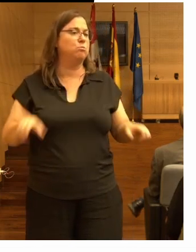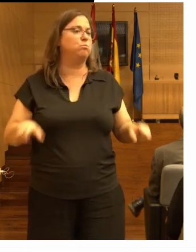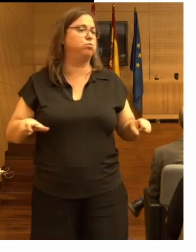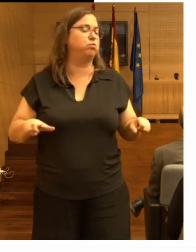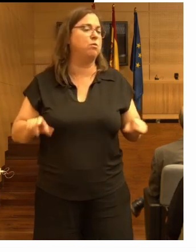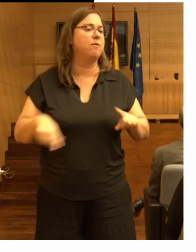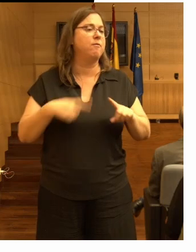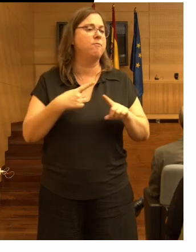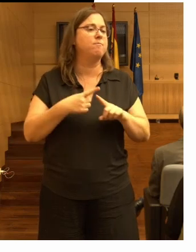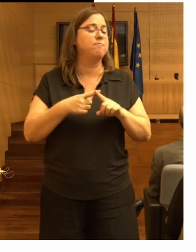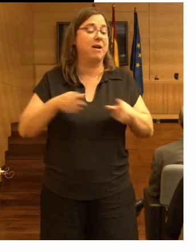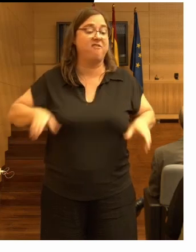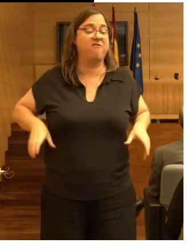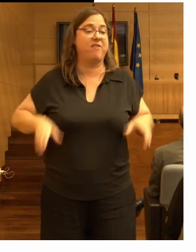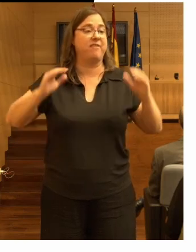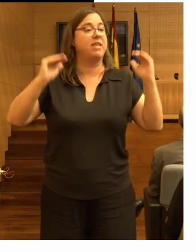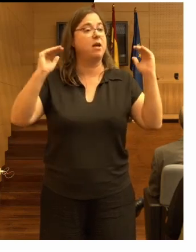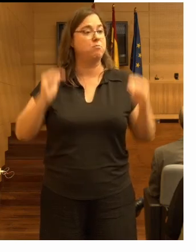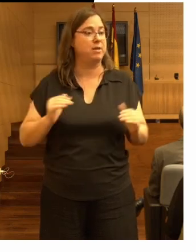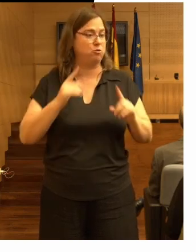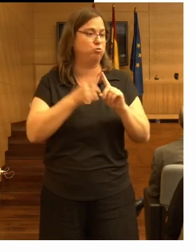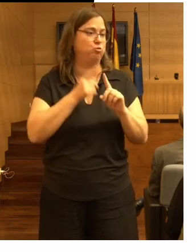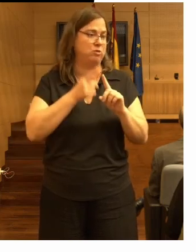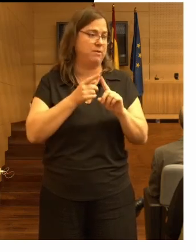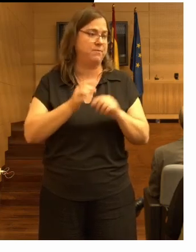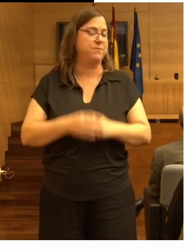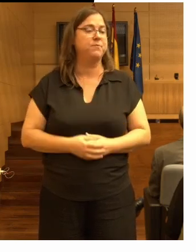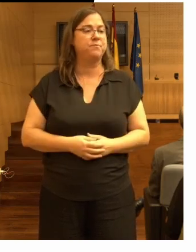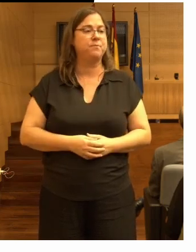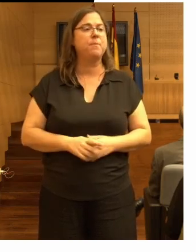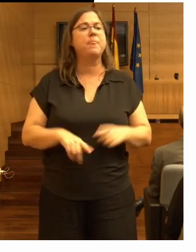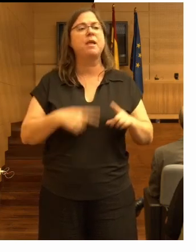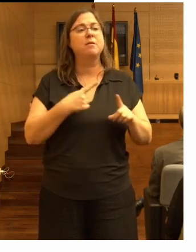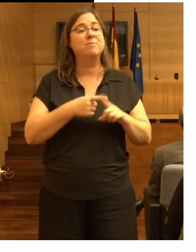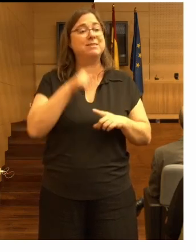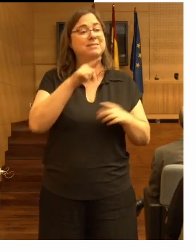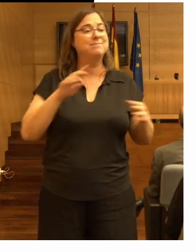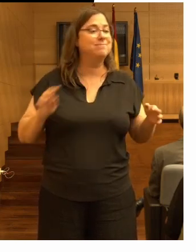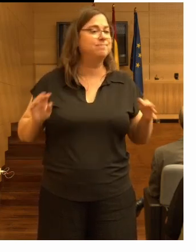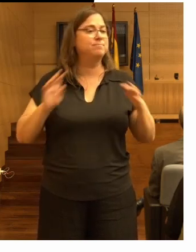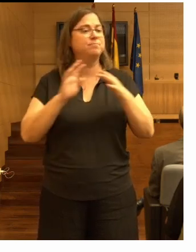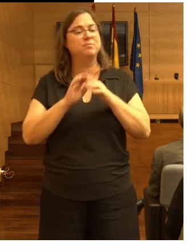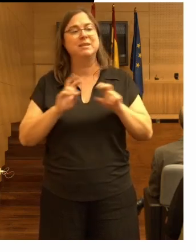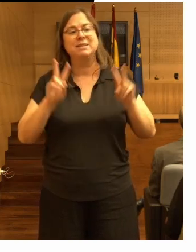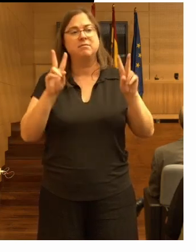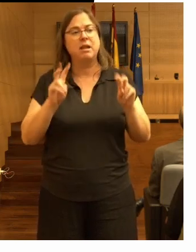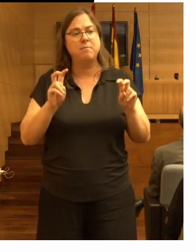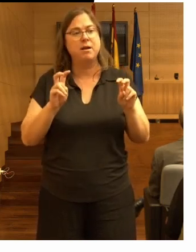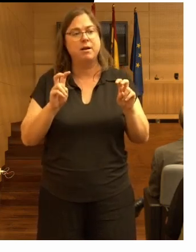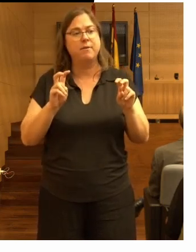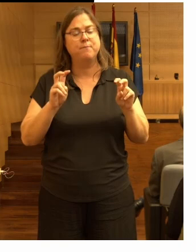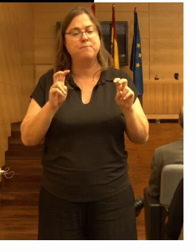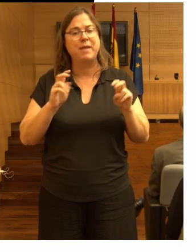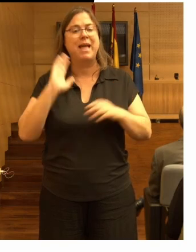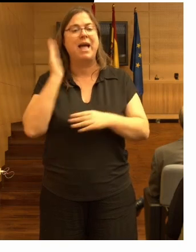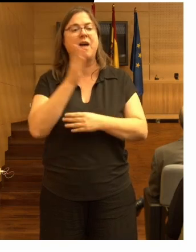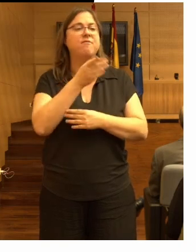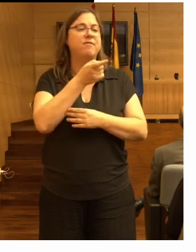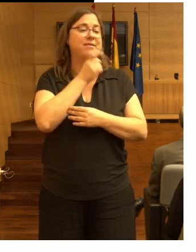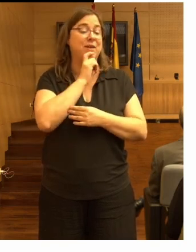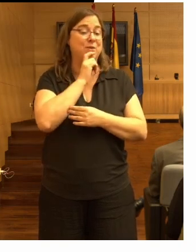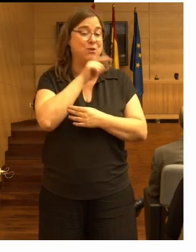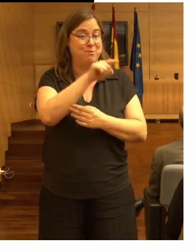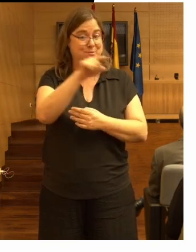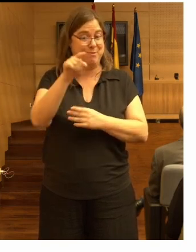y los barandales y cómo esto está relacionado con el impacto que hicimos a esos